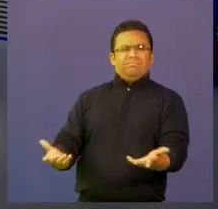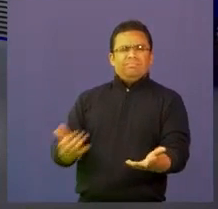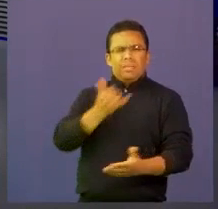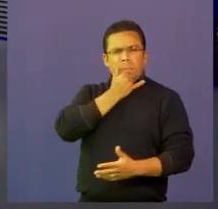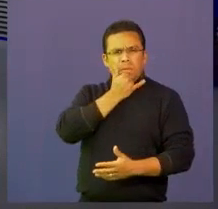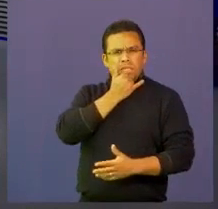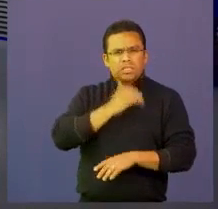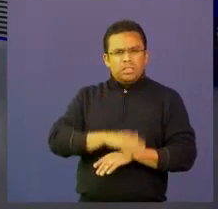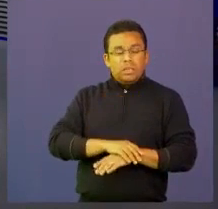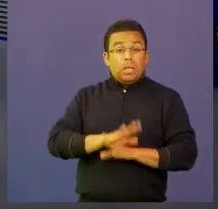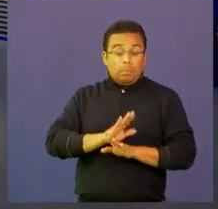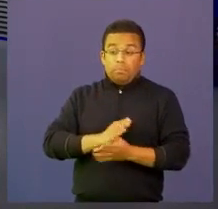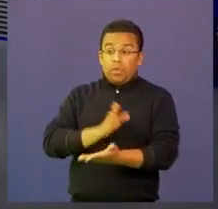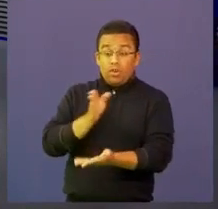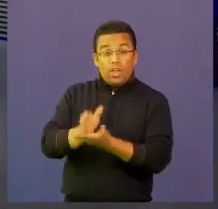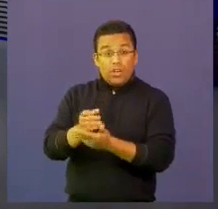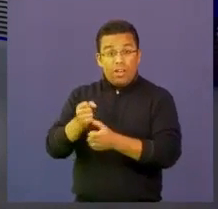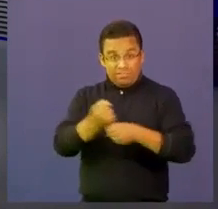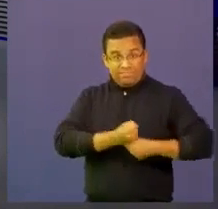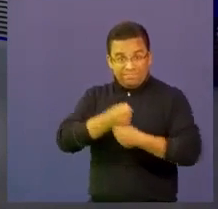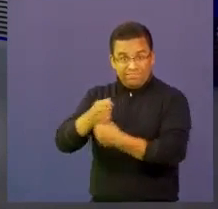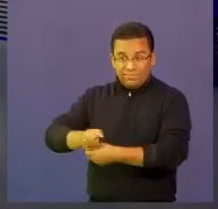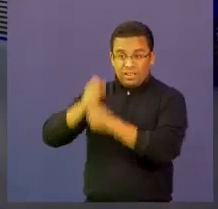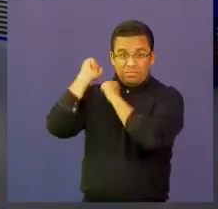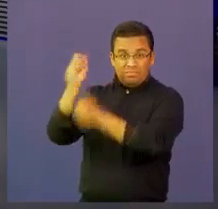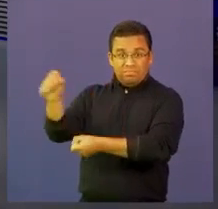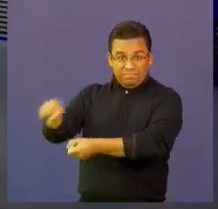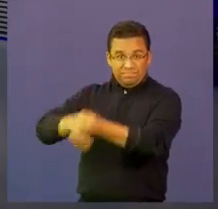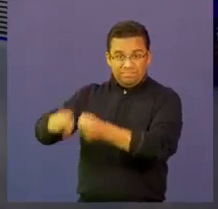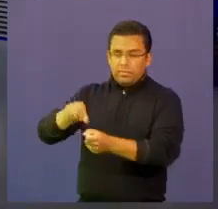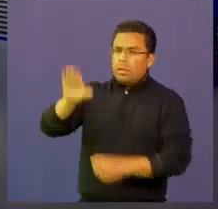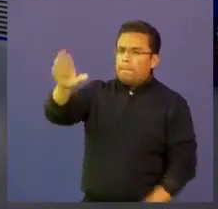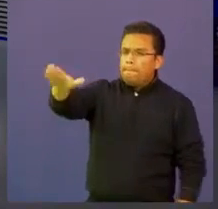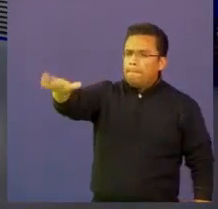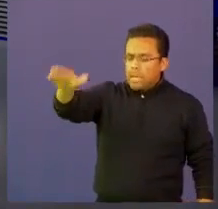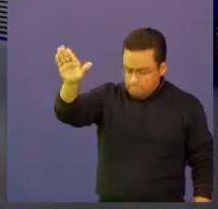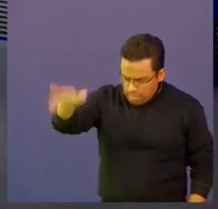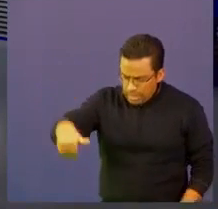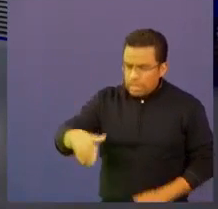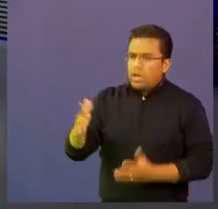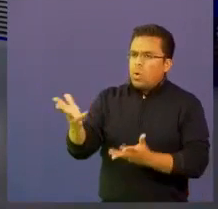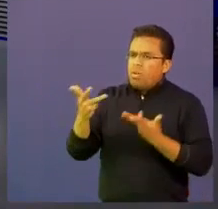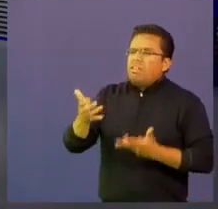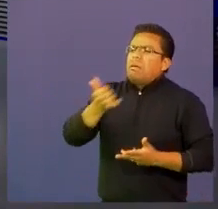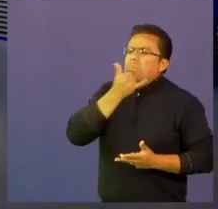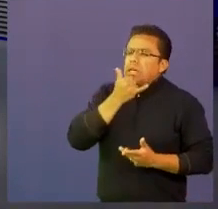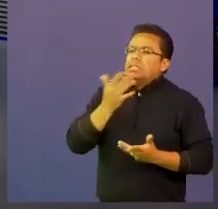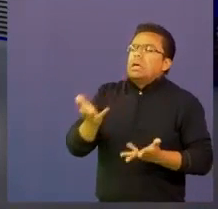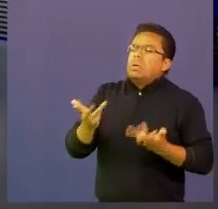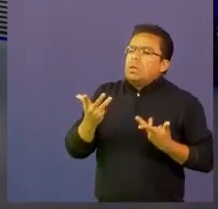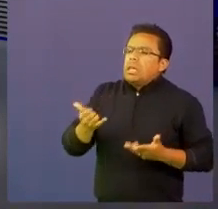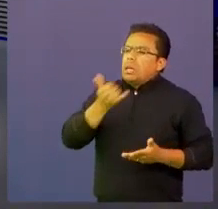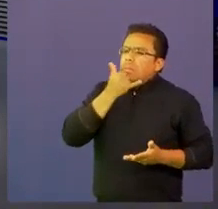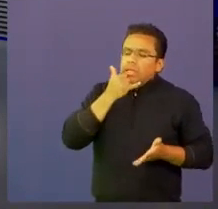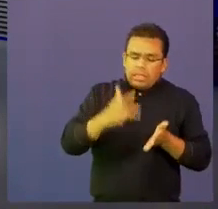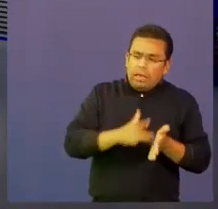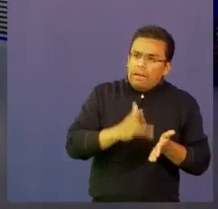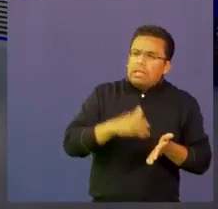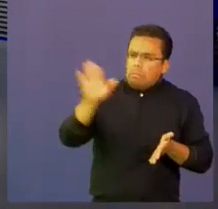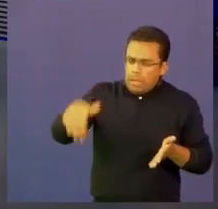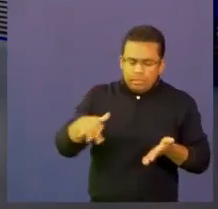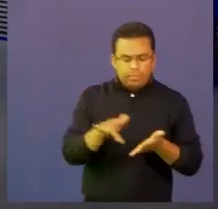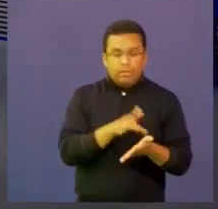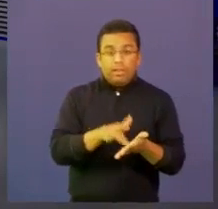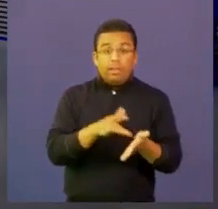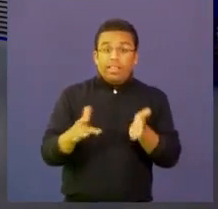cuénteme usted, pescador, pues qué es lo que hace. Y trabajemos con la tableta, miremos a ver cómo son los pescados, cuándo se